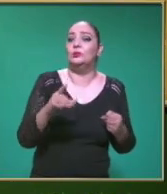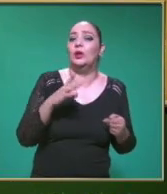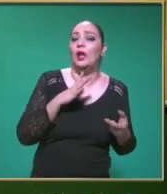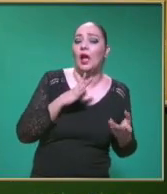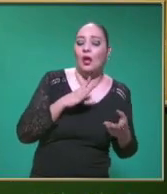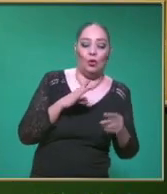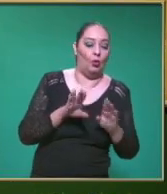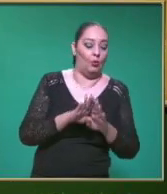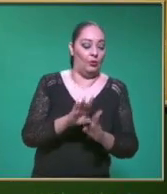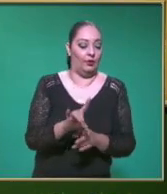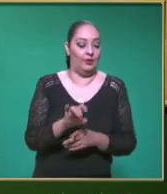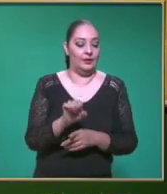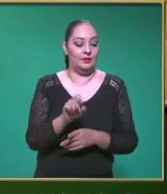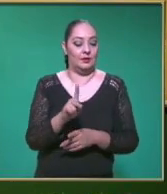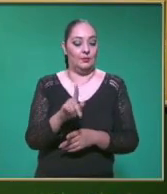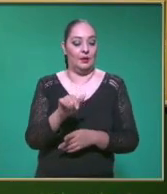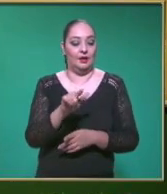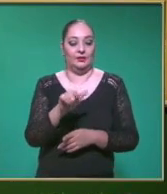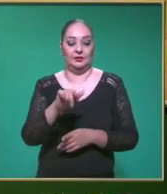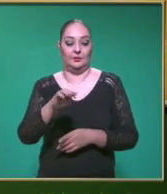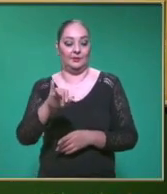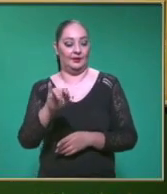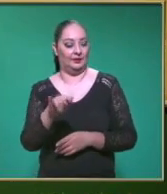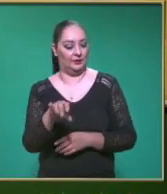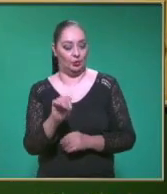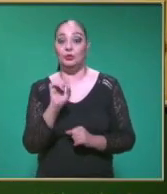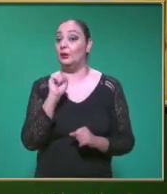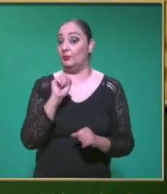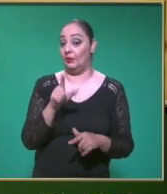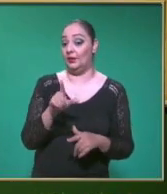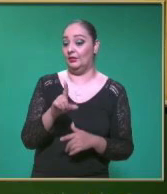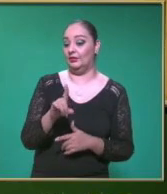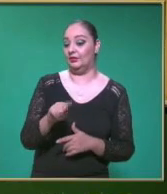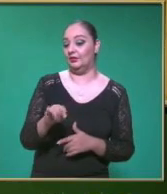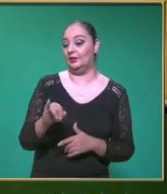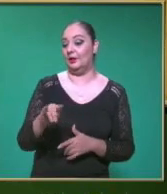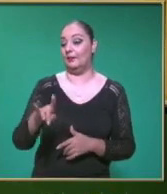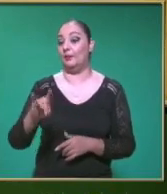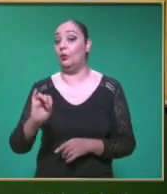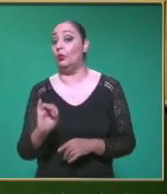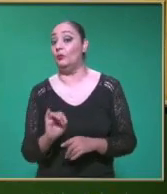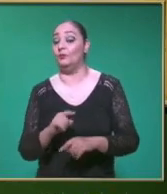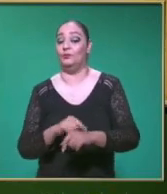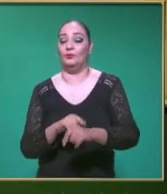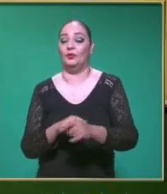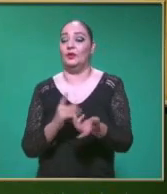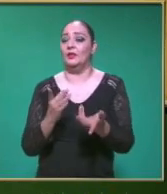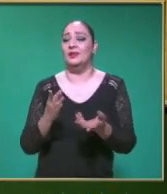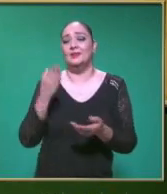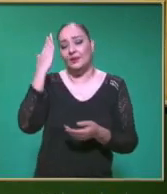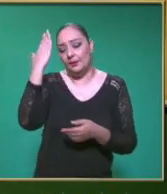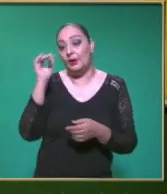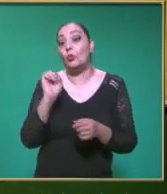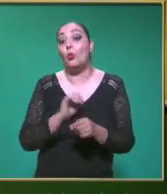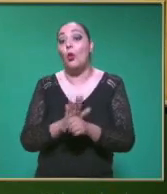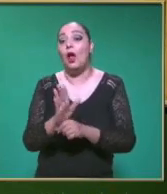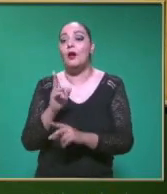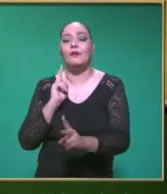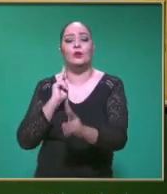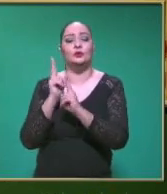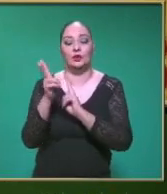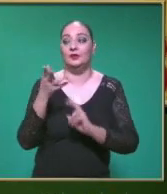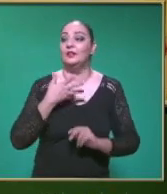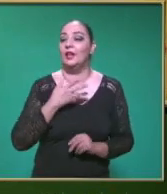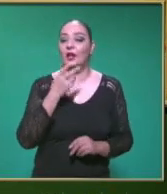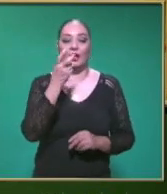desplazamiento Y tiempo Vamos a Poder obtener La velocidad A la cual Llega cada uno De estos